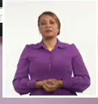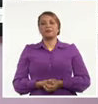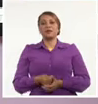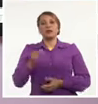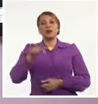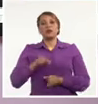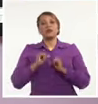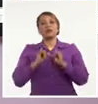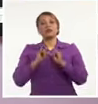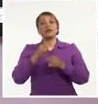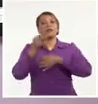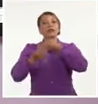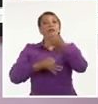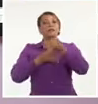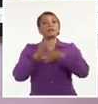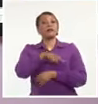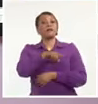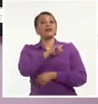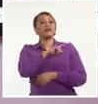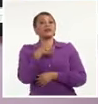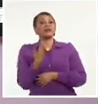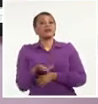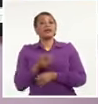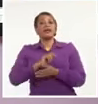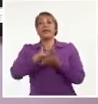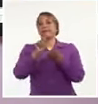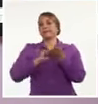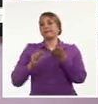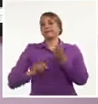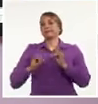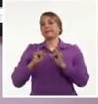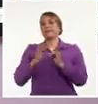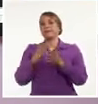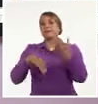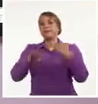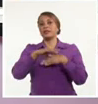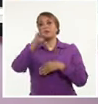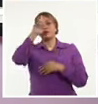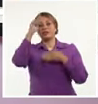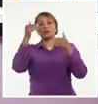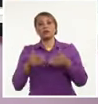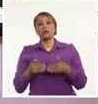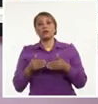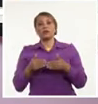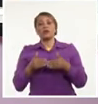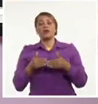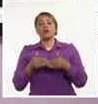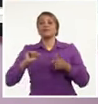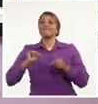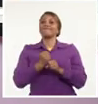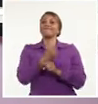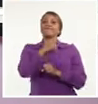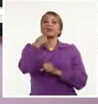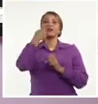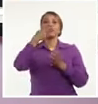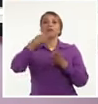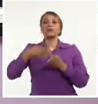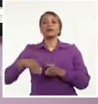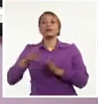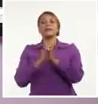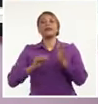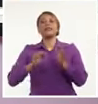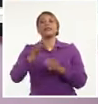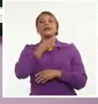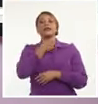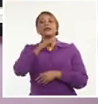Dimos a conocer ayer la nota informativa del Ministerio de Salud Pública sobre el lamentable fallecimiento en el mes de enero